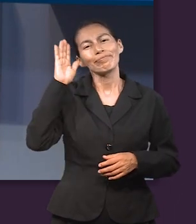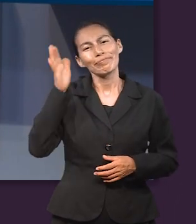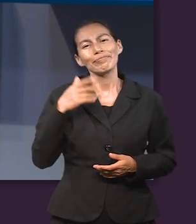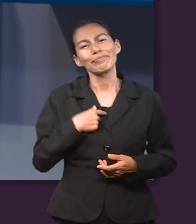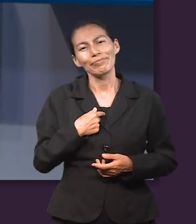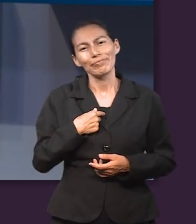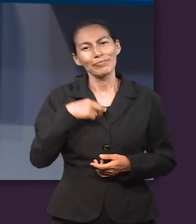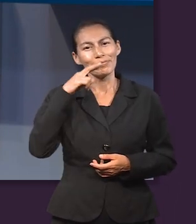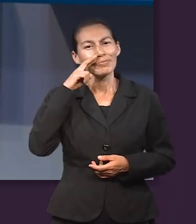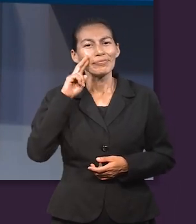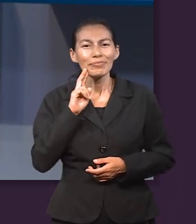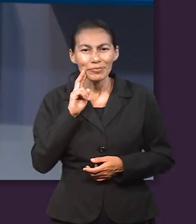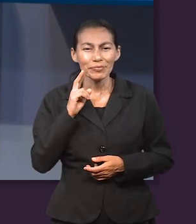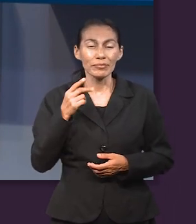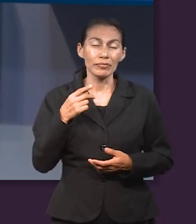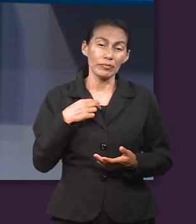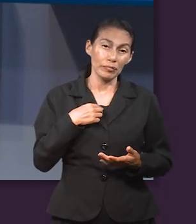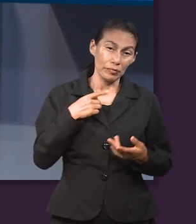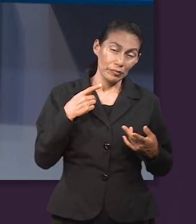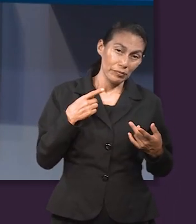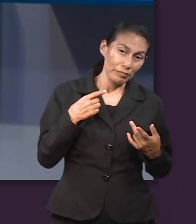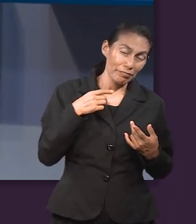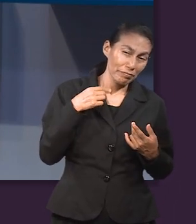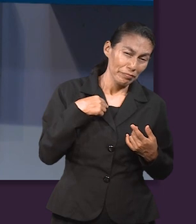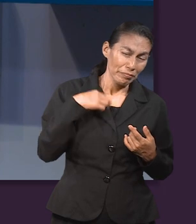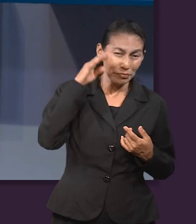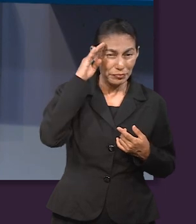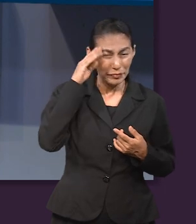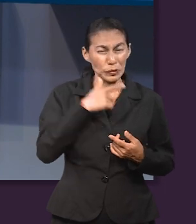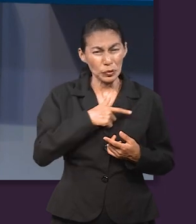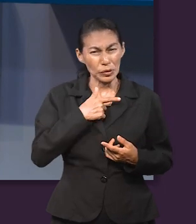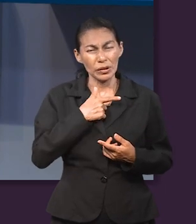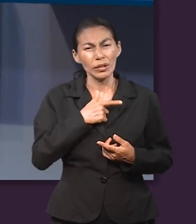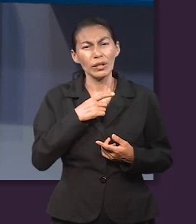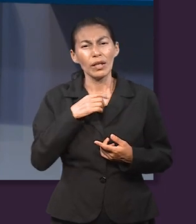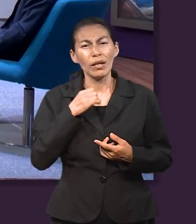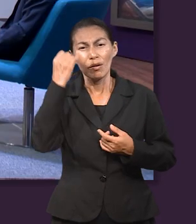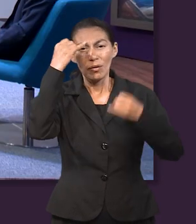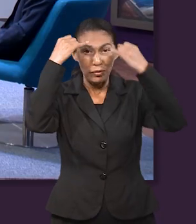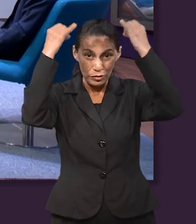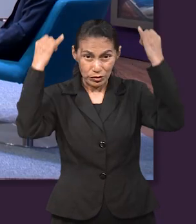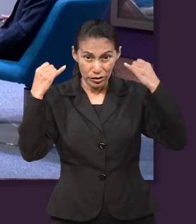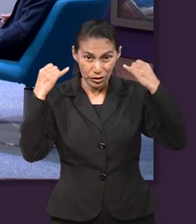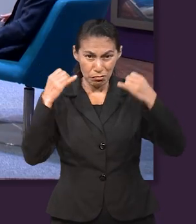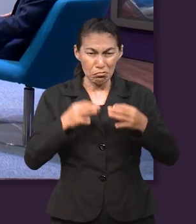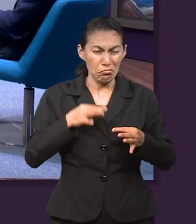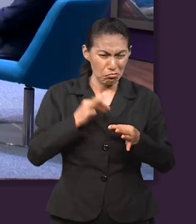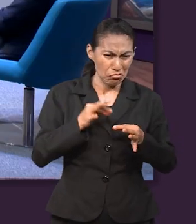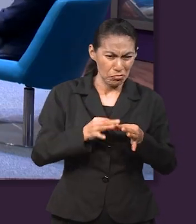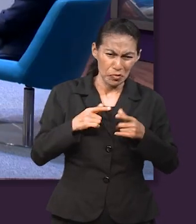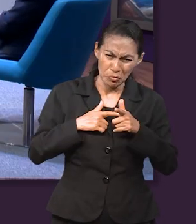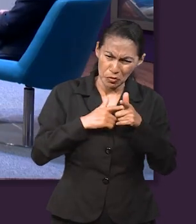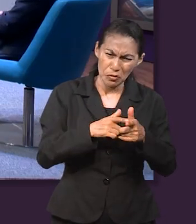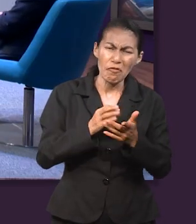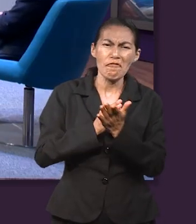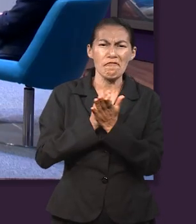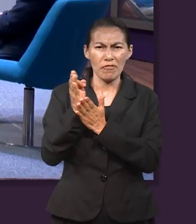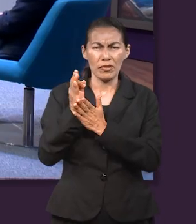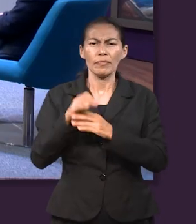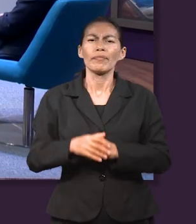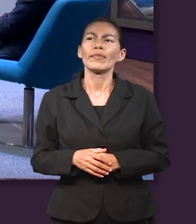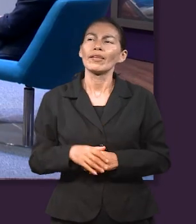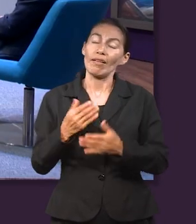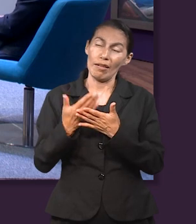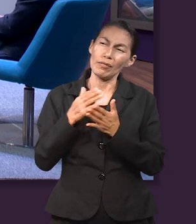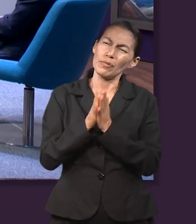favorito de la Biblia sería José, por su perseverancia. Bien, pues antes de comenzar, Saray, ¿nos